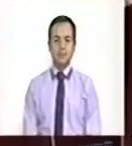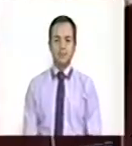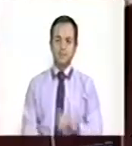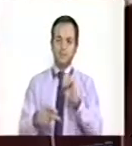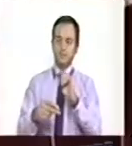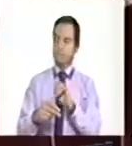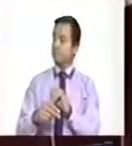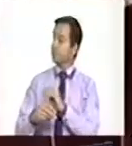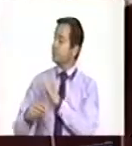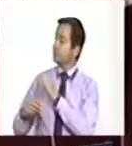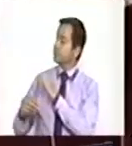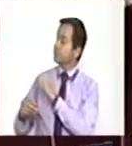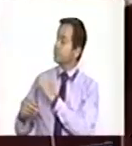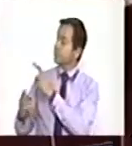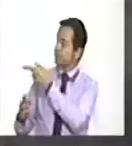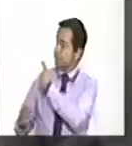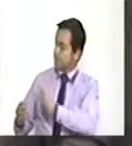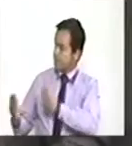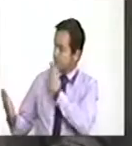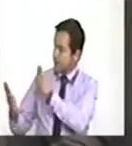Presidente, muchas gracias.